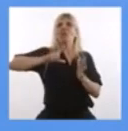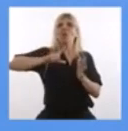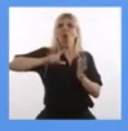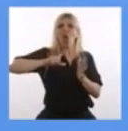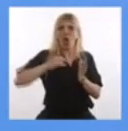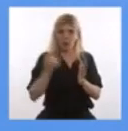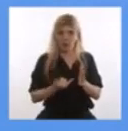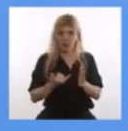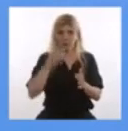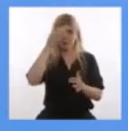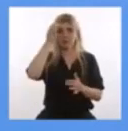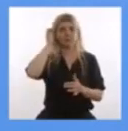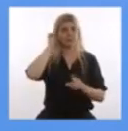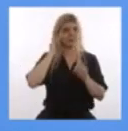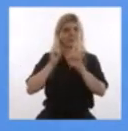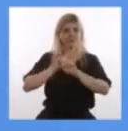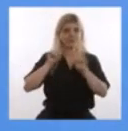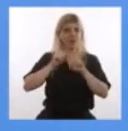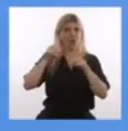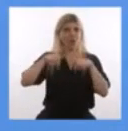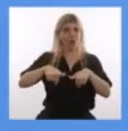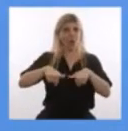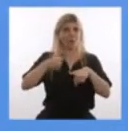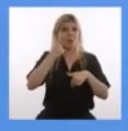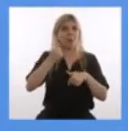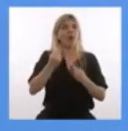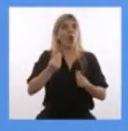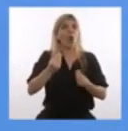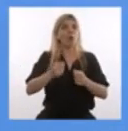La responsabilidad de la que estamos hablando es de cómo vamos a crecer.